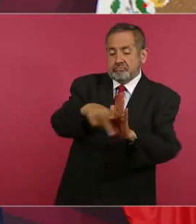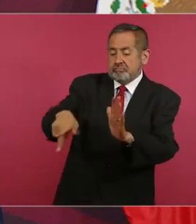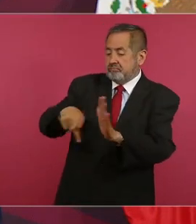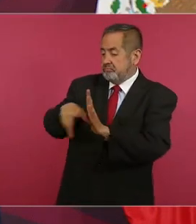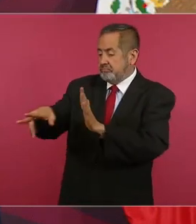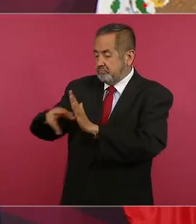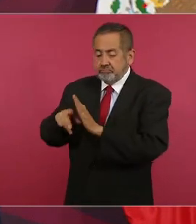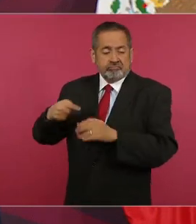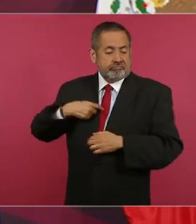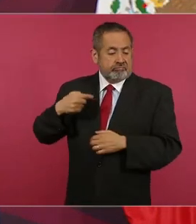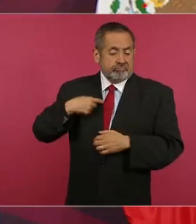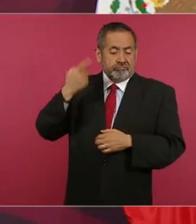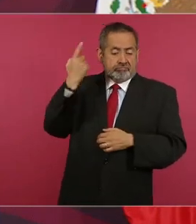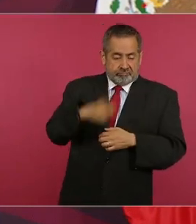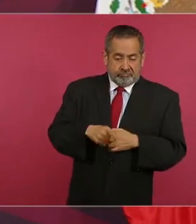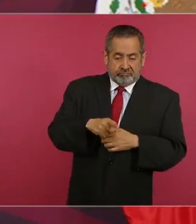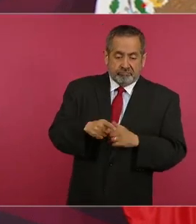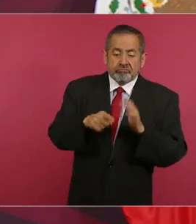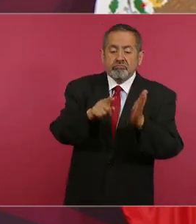México.